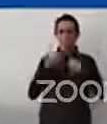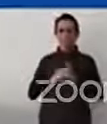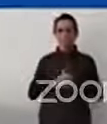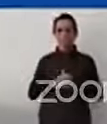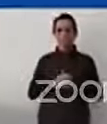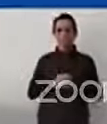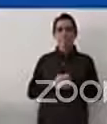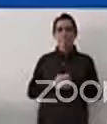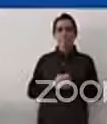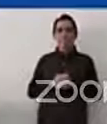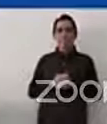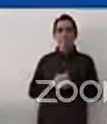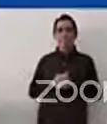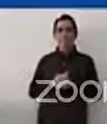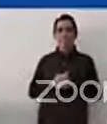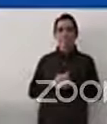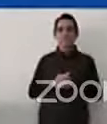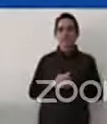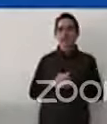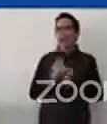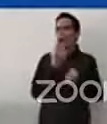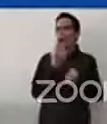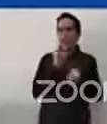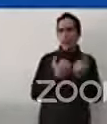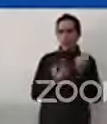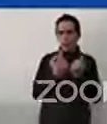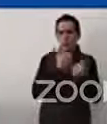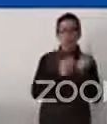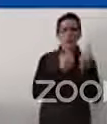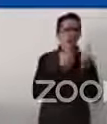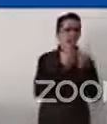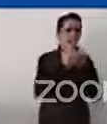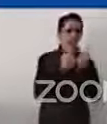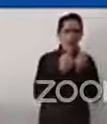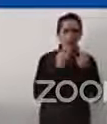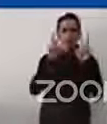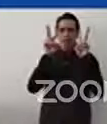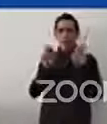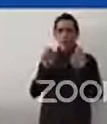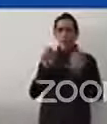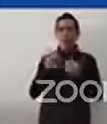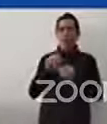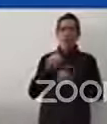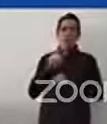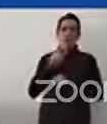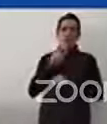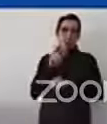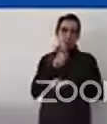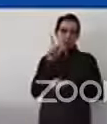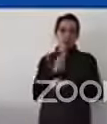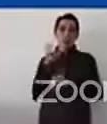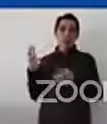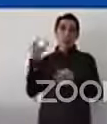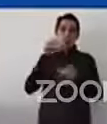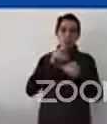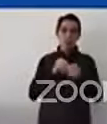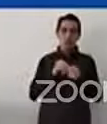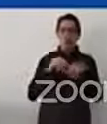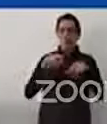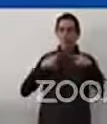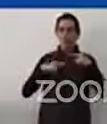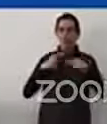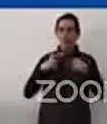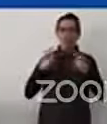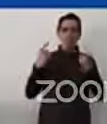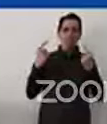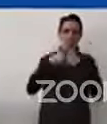lenguaje inclusivo que genera polémica y por eso es importante avanzar con el